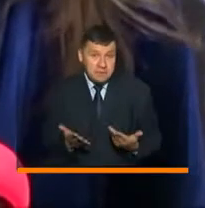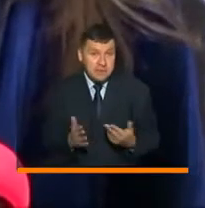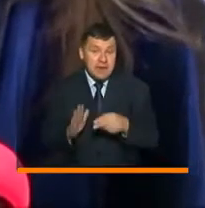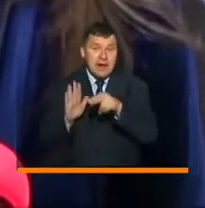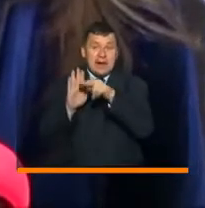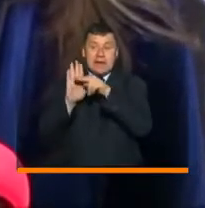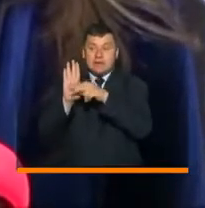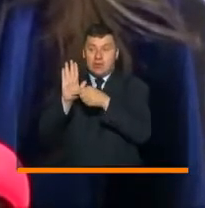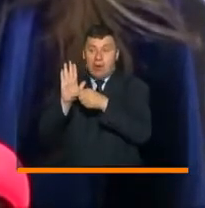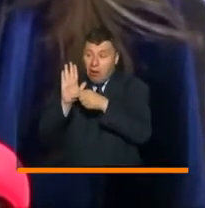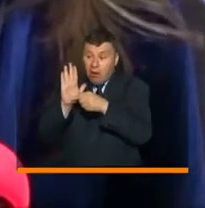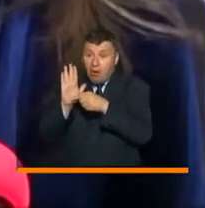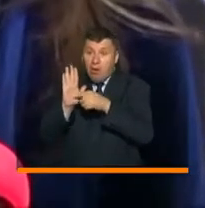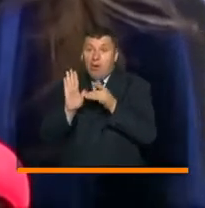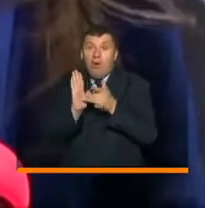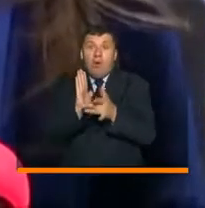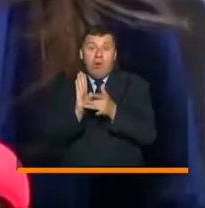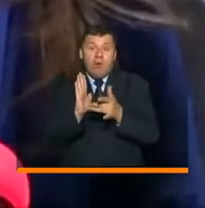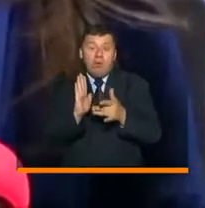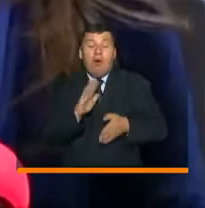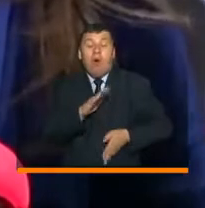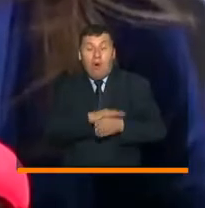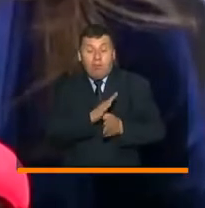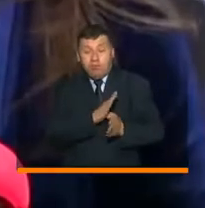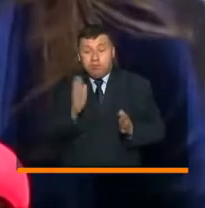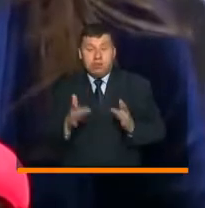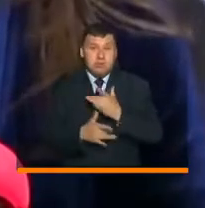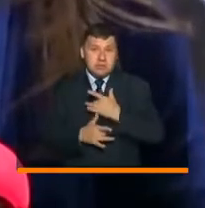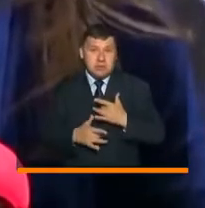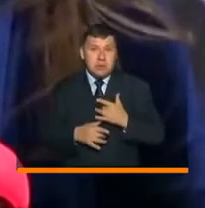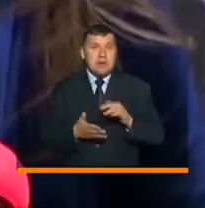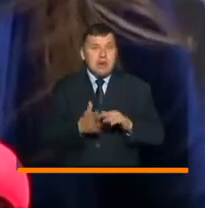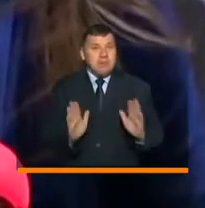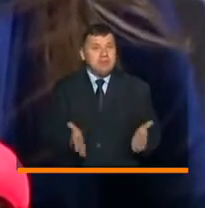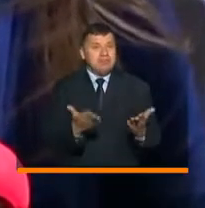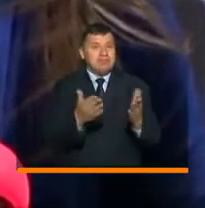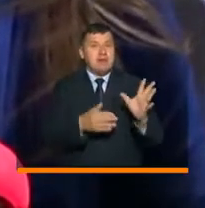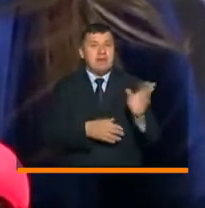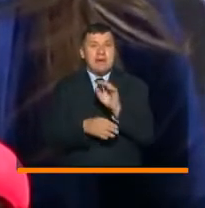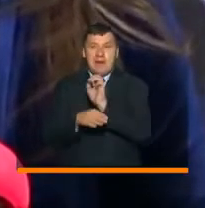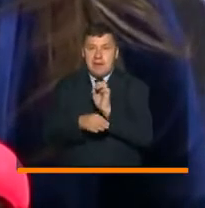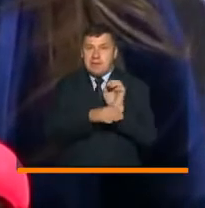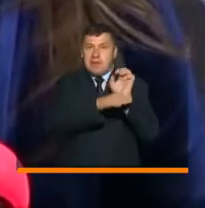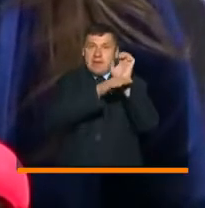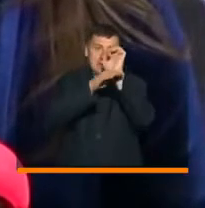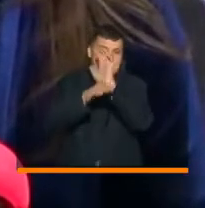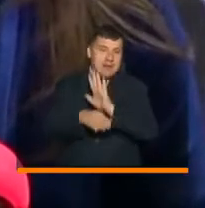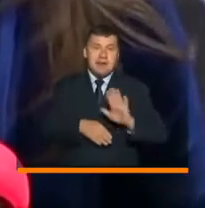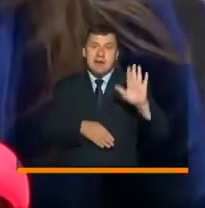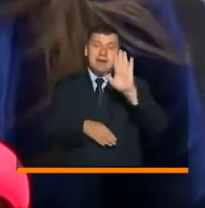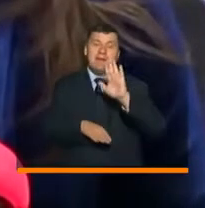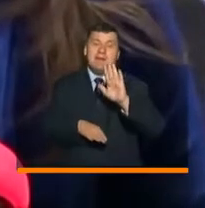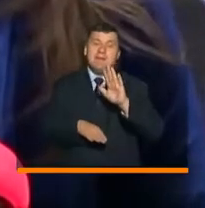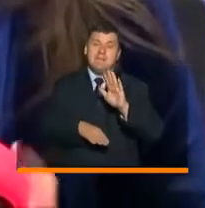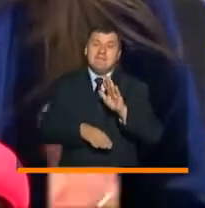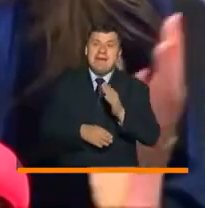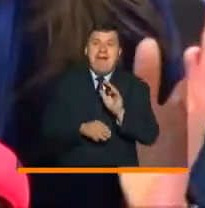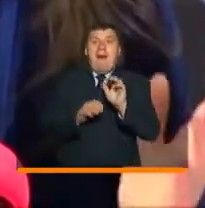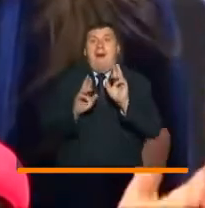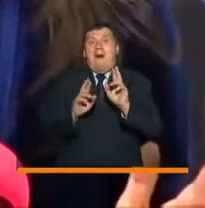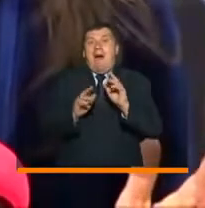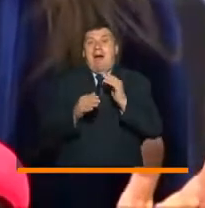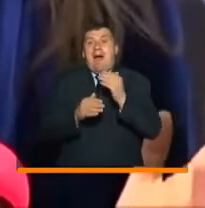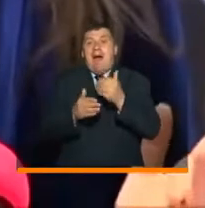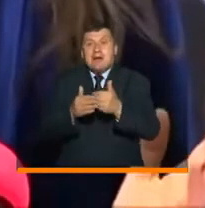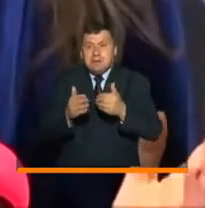resolución alrededor de emergencia sanitaria que estimula a todas las entidades territoriales, presidente, a que lo antes posible,